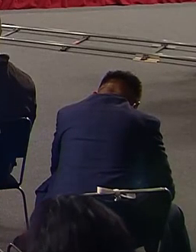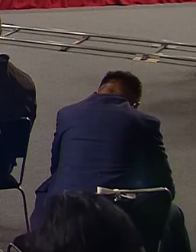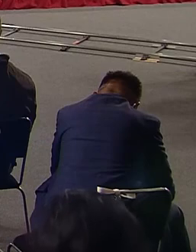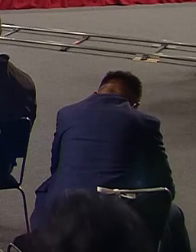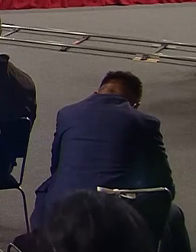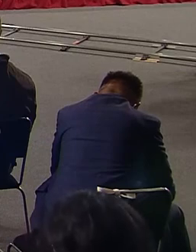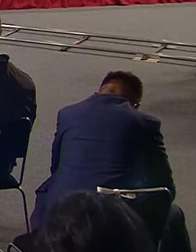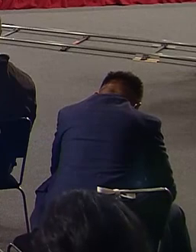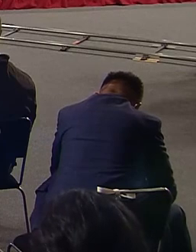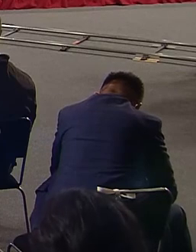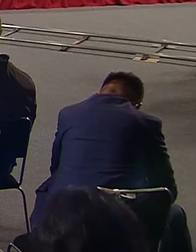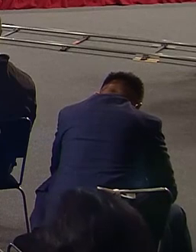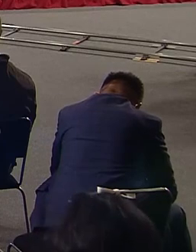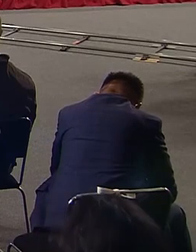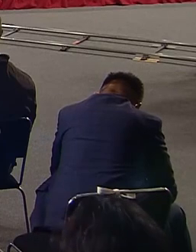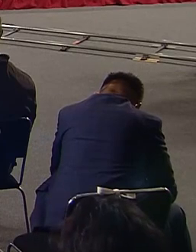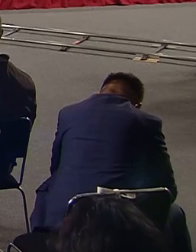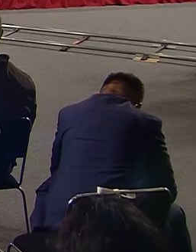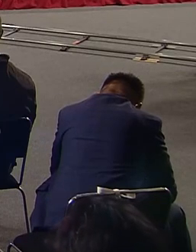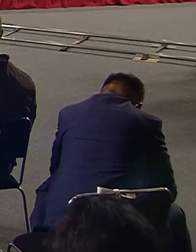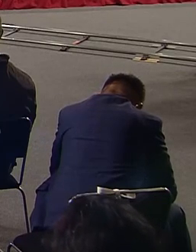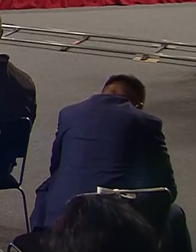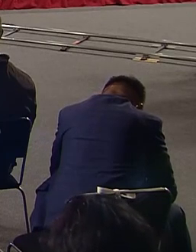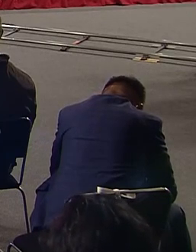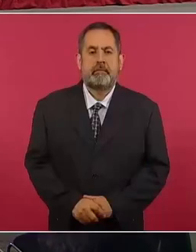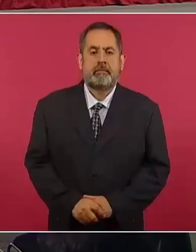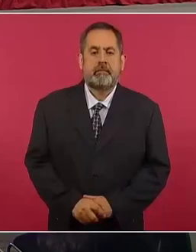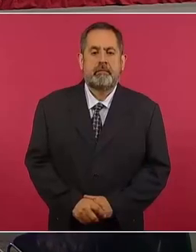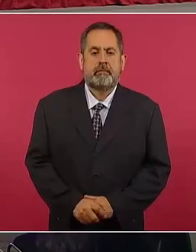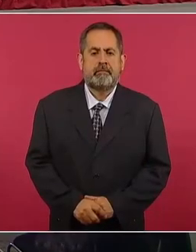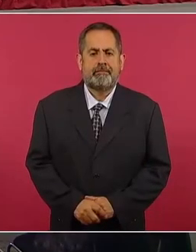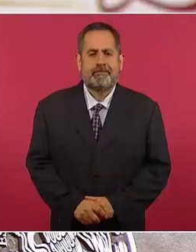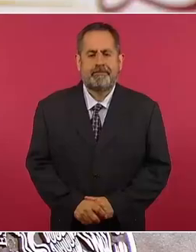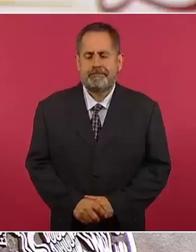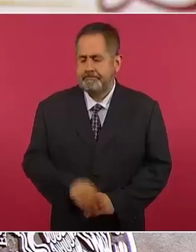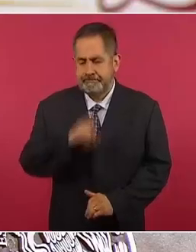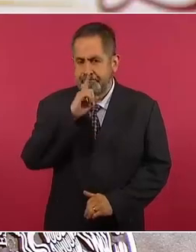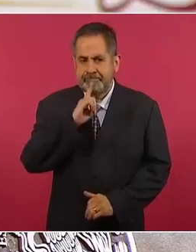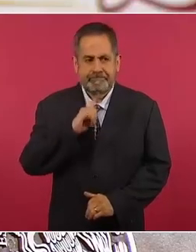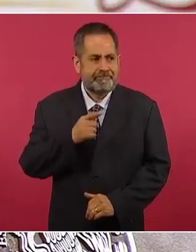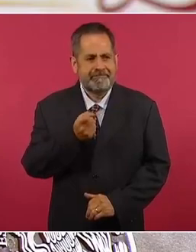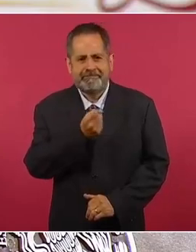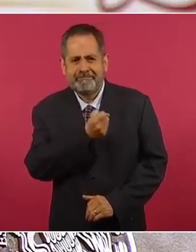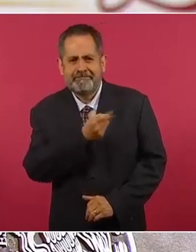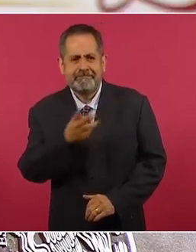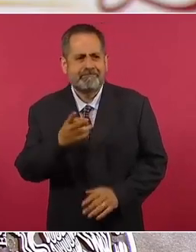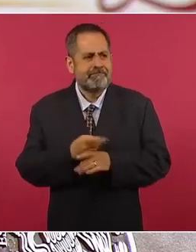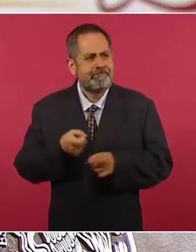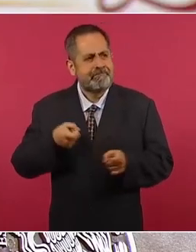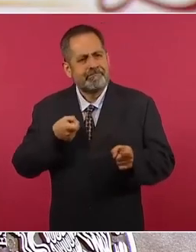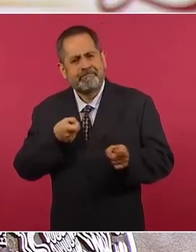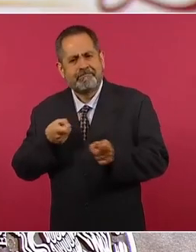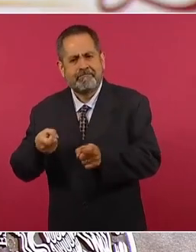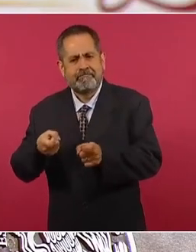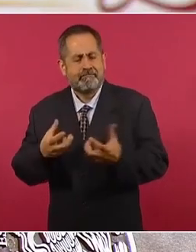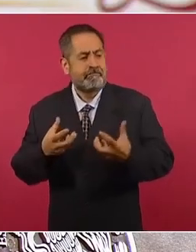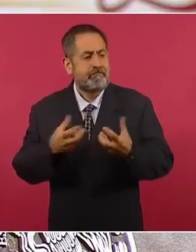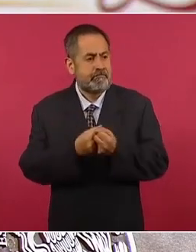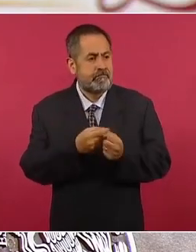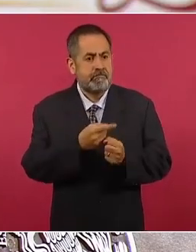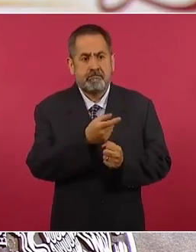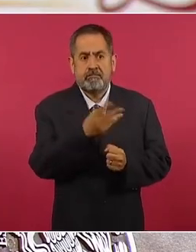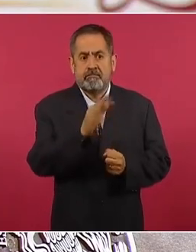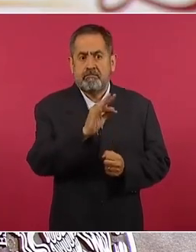casos era tal la magnitud de la movilización de sicarios y el número de muchachos que pretendían desaparecer,